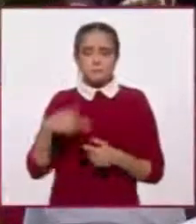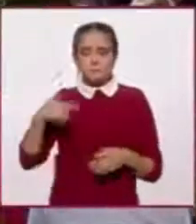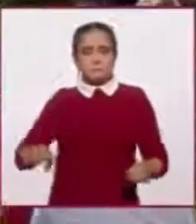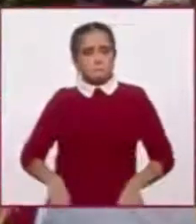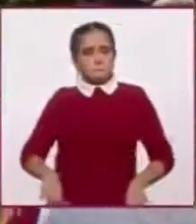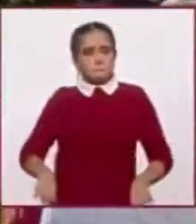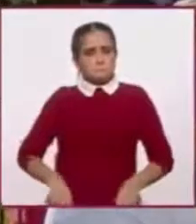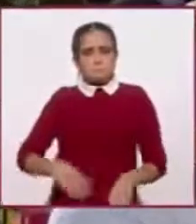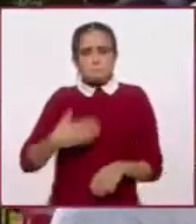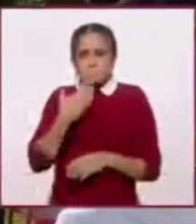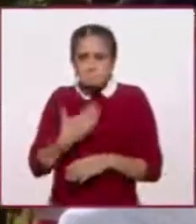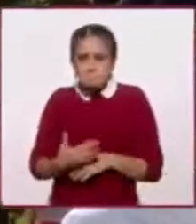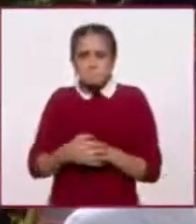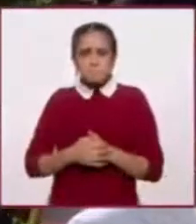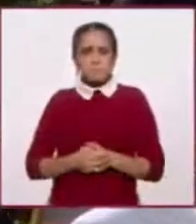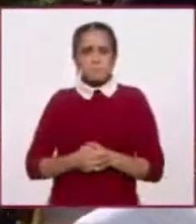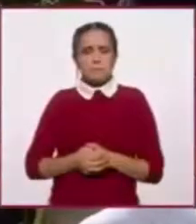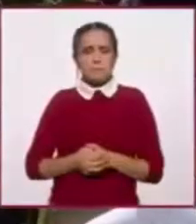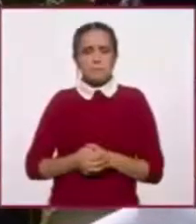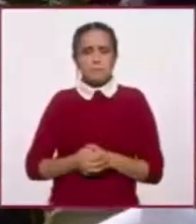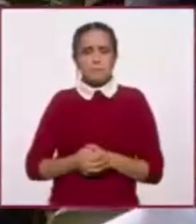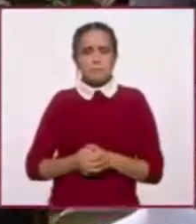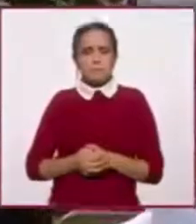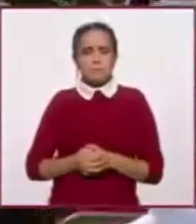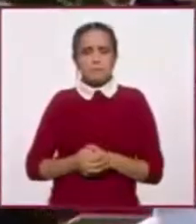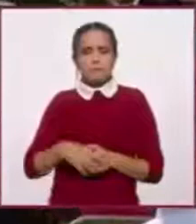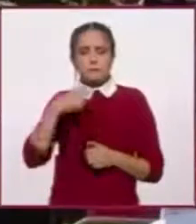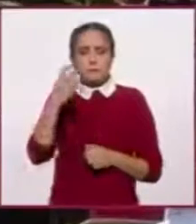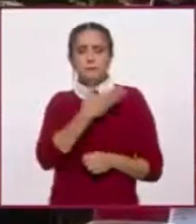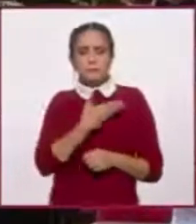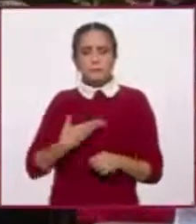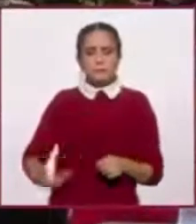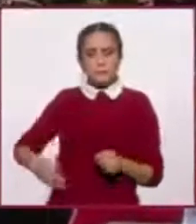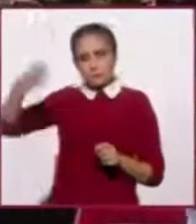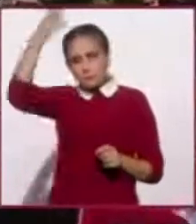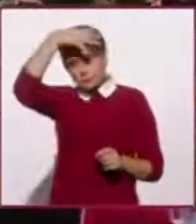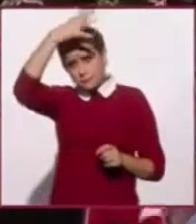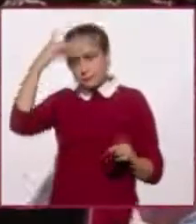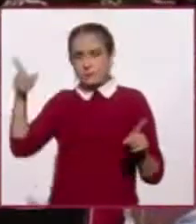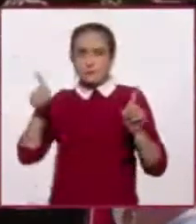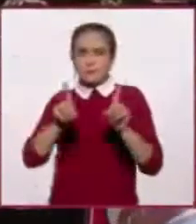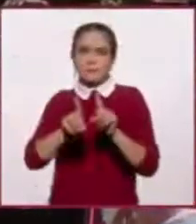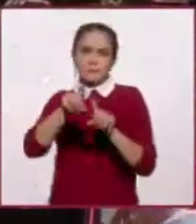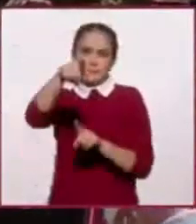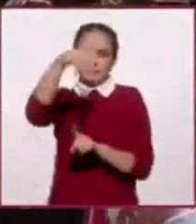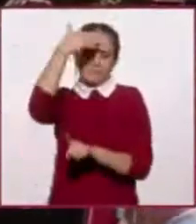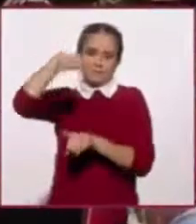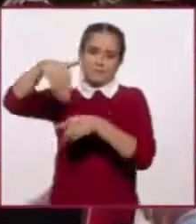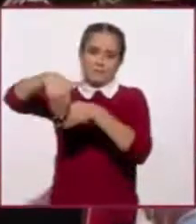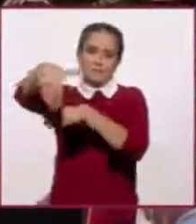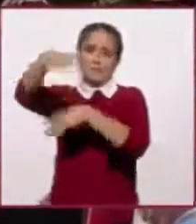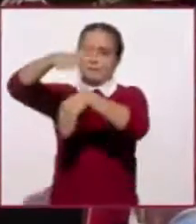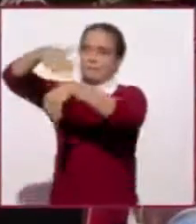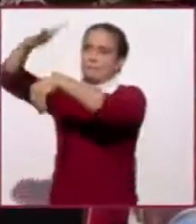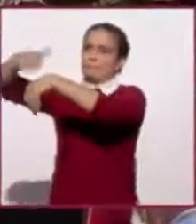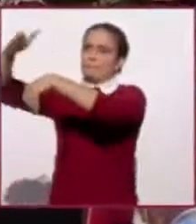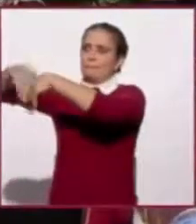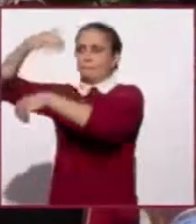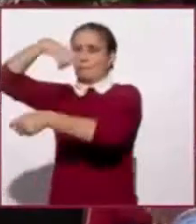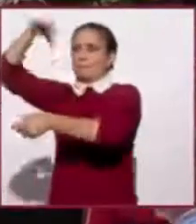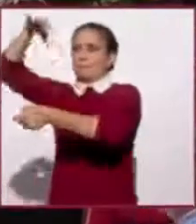Esto no ha terminado y todavía, por lo menos al presidente Trump le quede una campaña por delante. Claro. En la cual puede